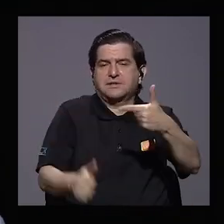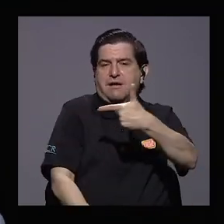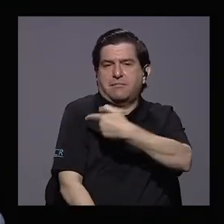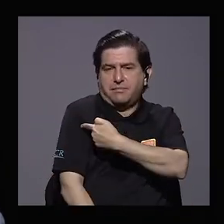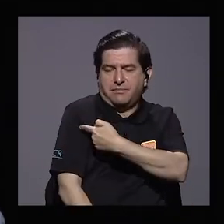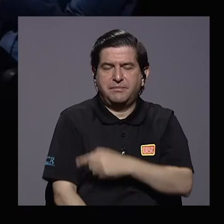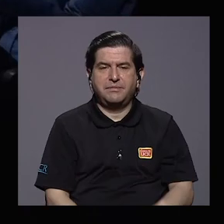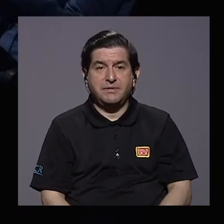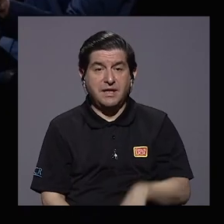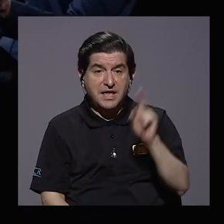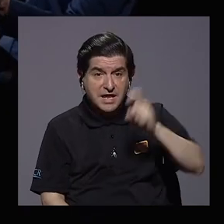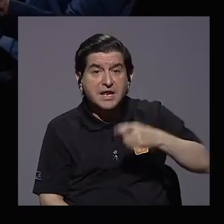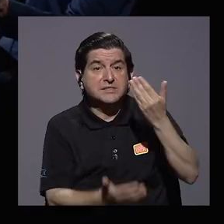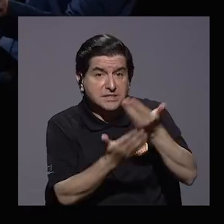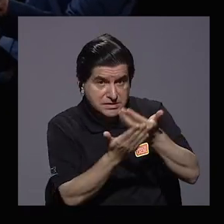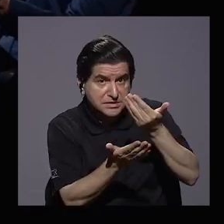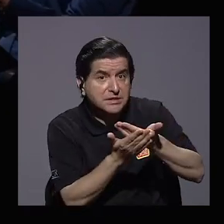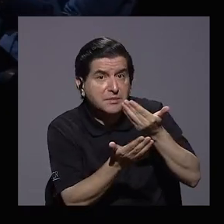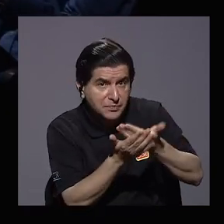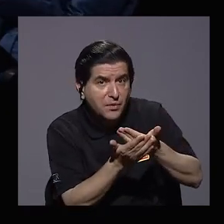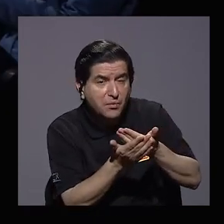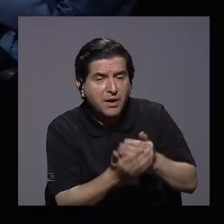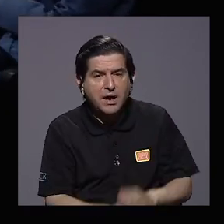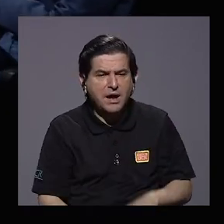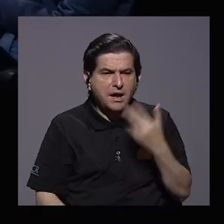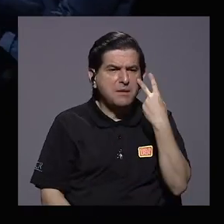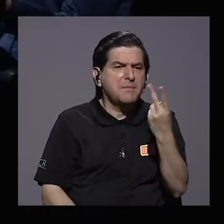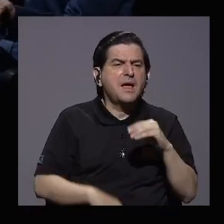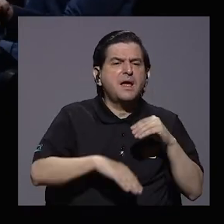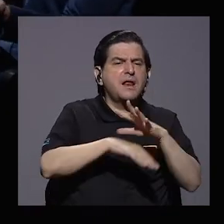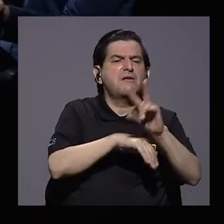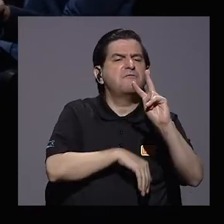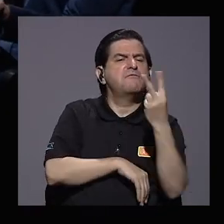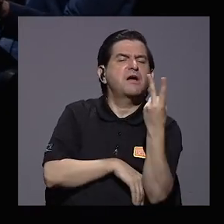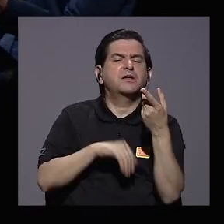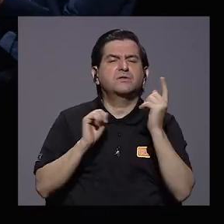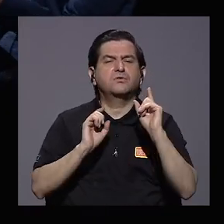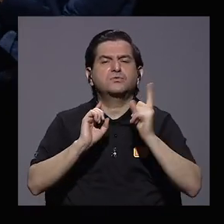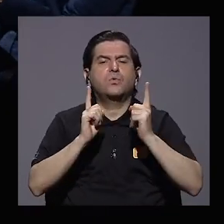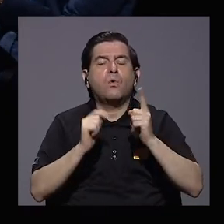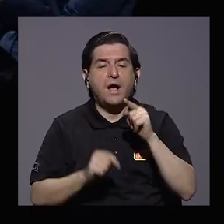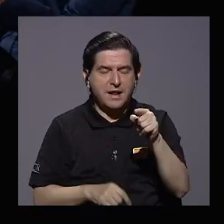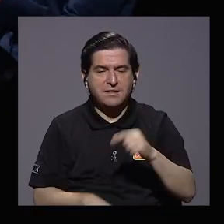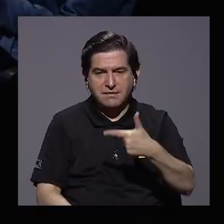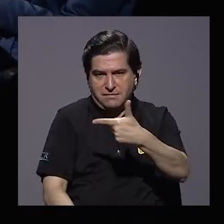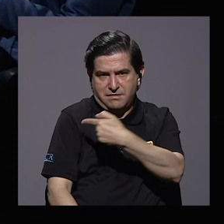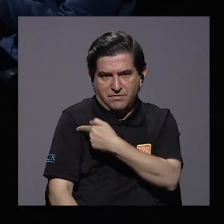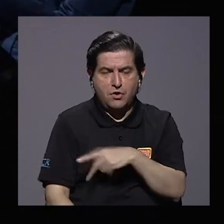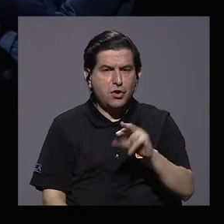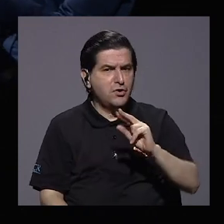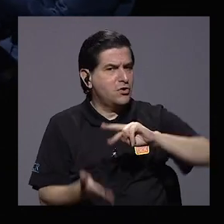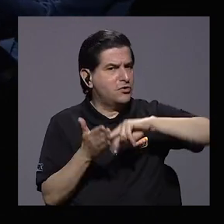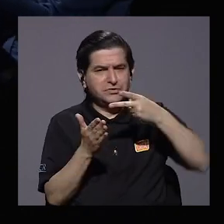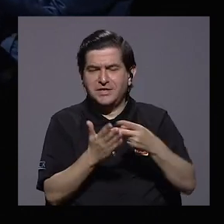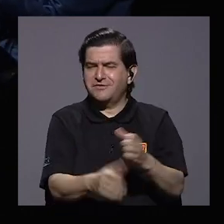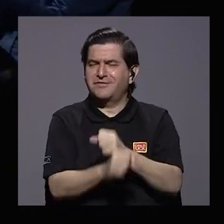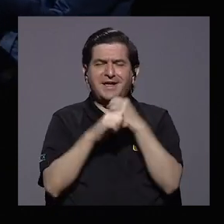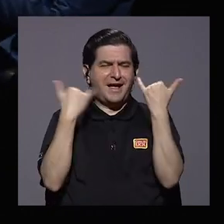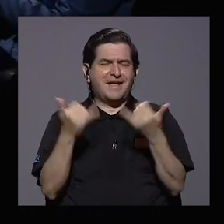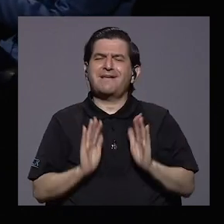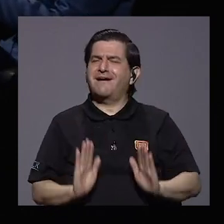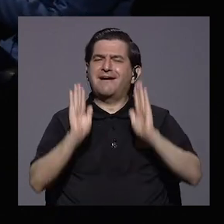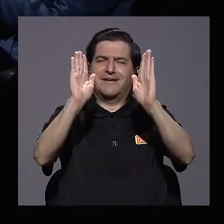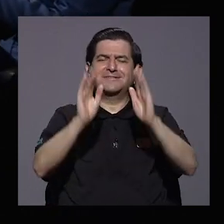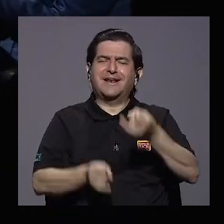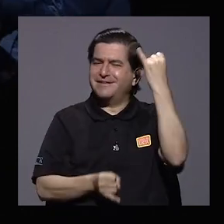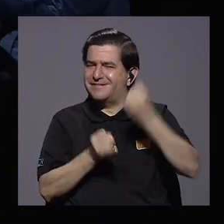la vacuna tiene que probarse y tenemos que ver los efectos secundarios de la vacuna, o sea, no es tampoco que a la segura que es una maravilla y